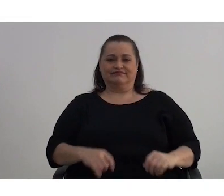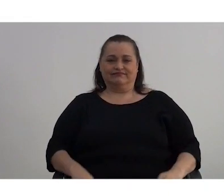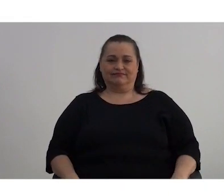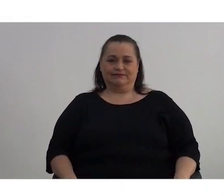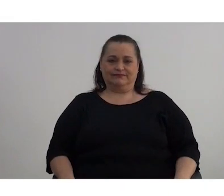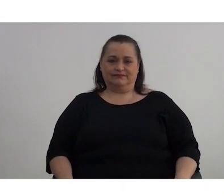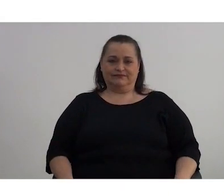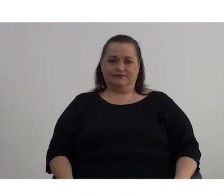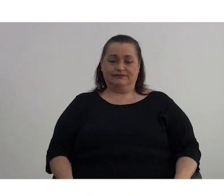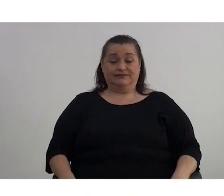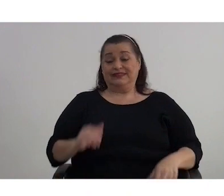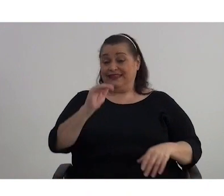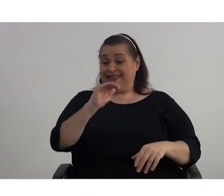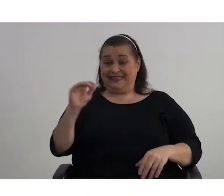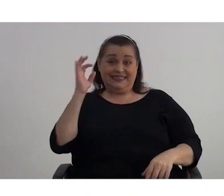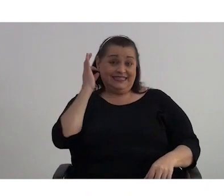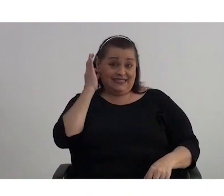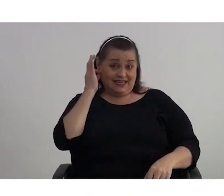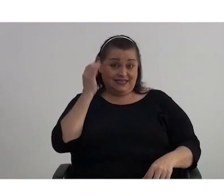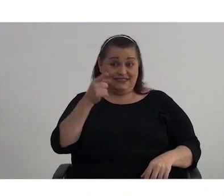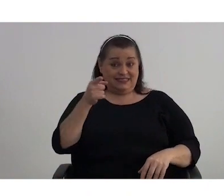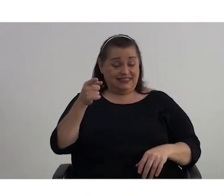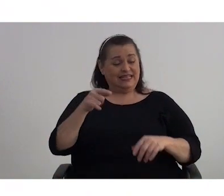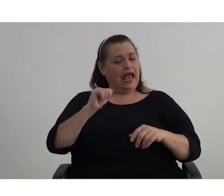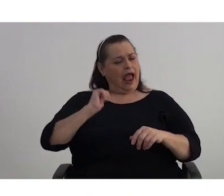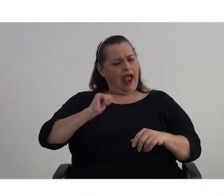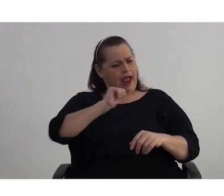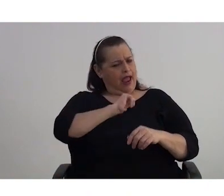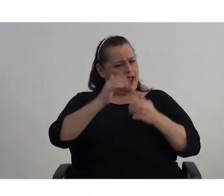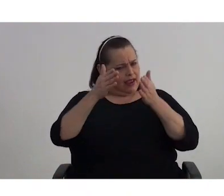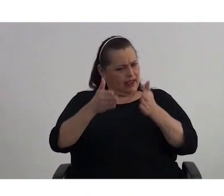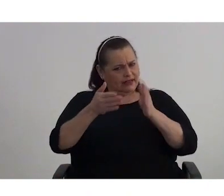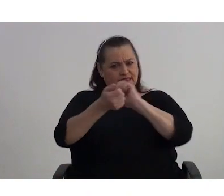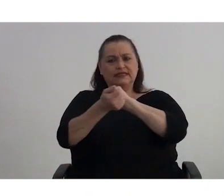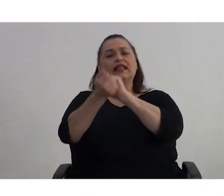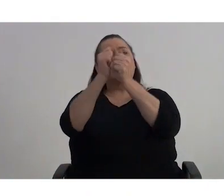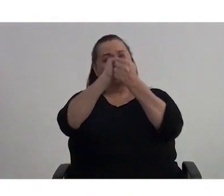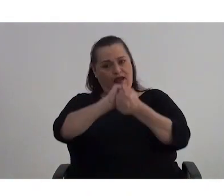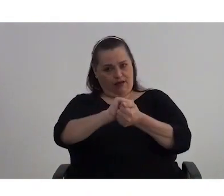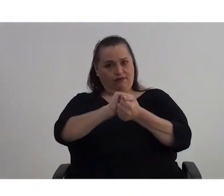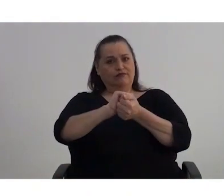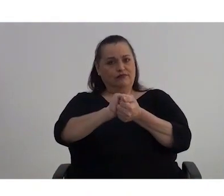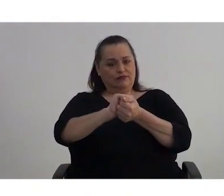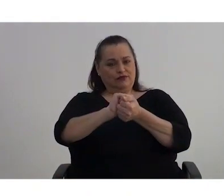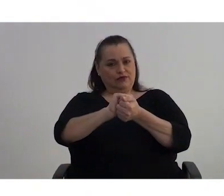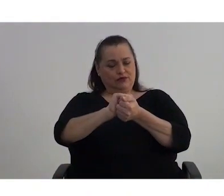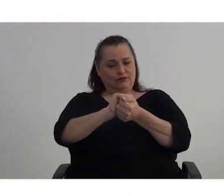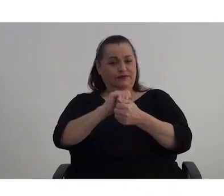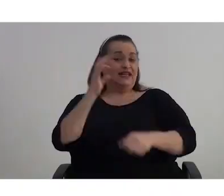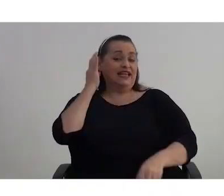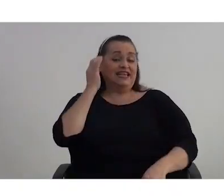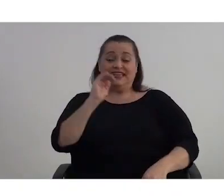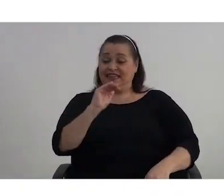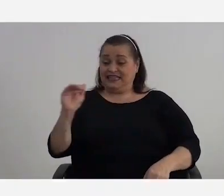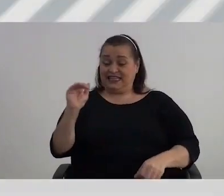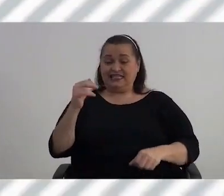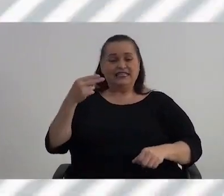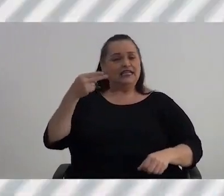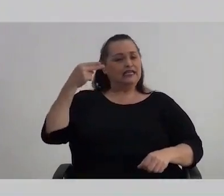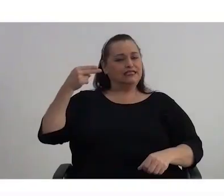Las niñas son agente de cambio. Las niñas son historias